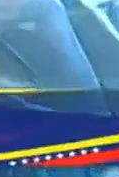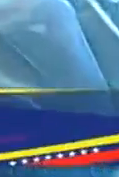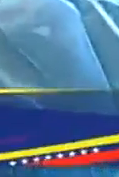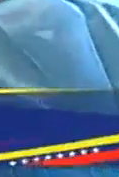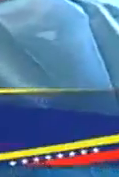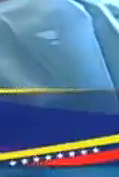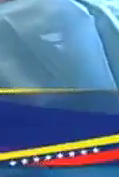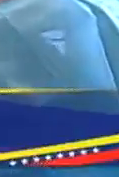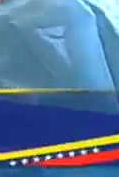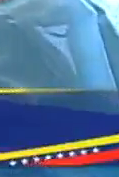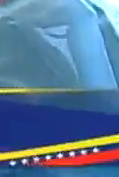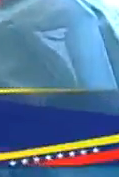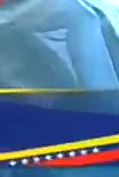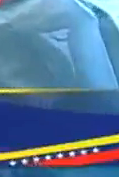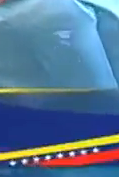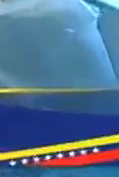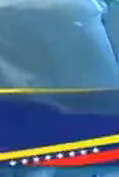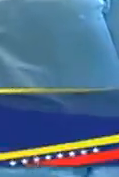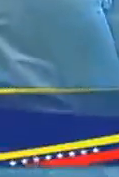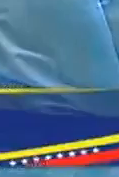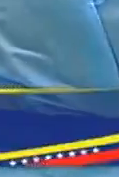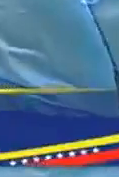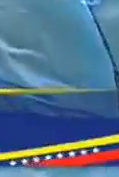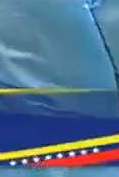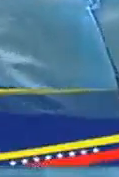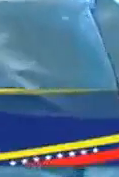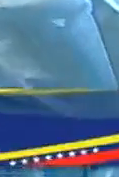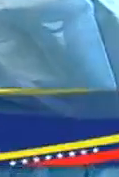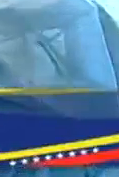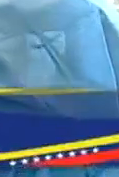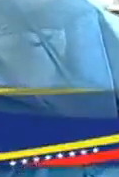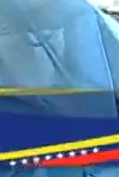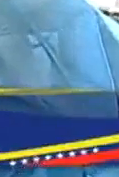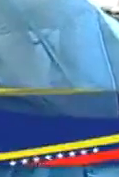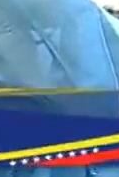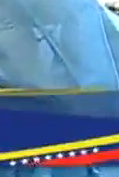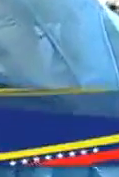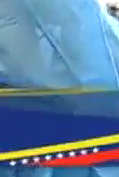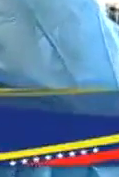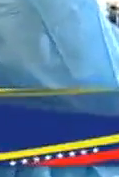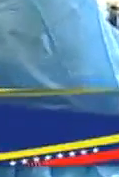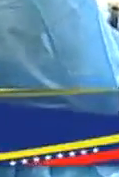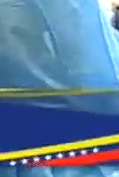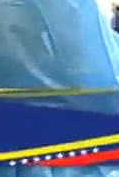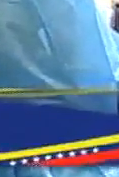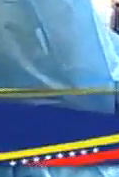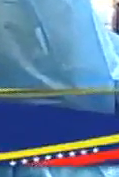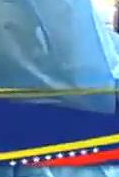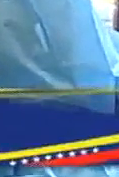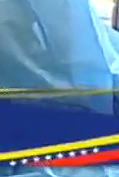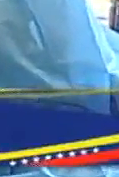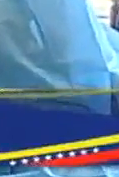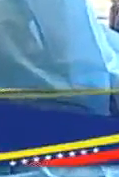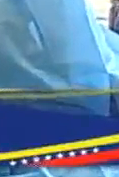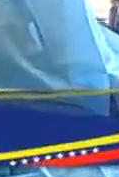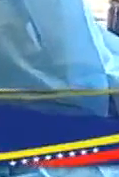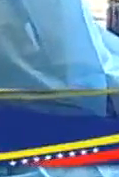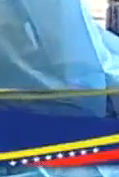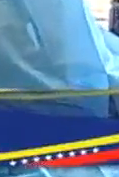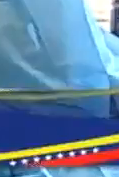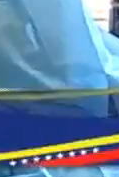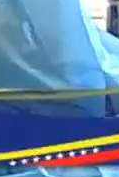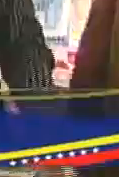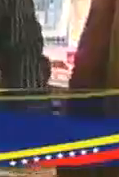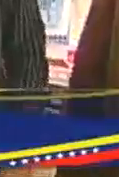con mucha alegría con mucho entusiasmo a las aulas educativas y bueno ya están todo el personal del ministerio del poder popular